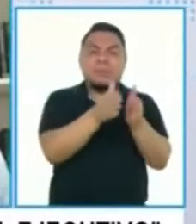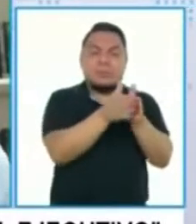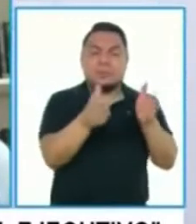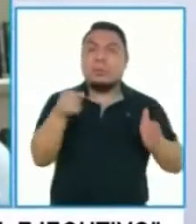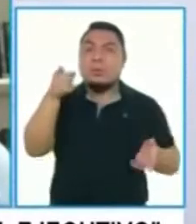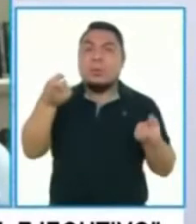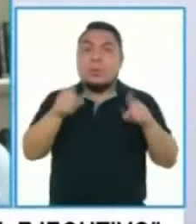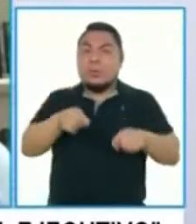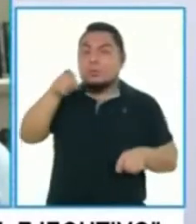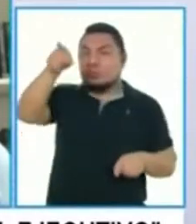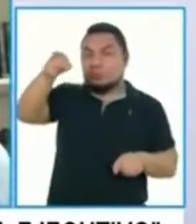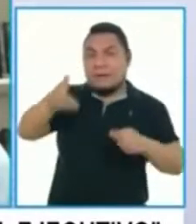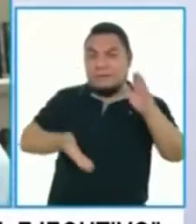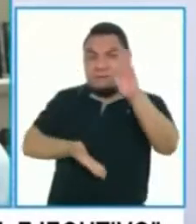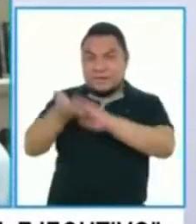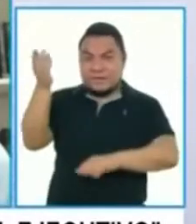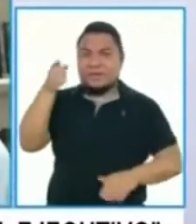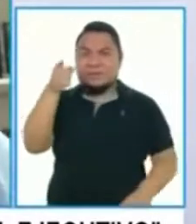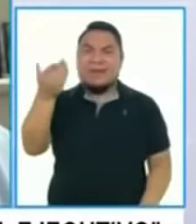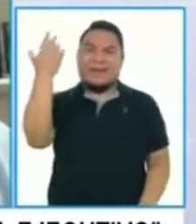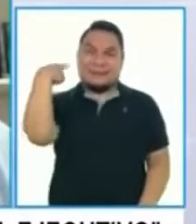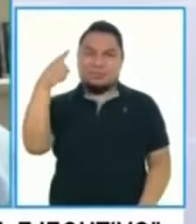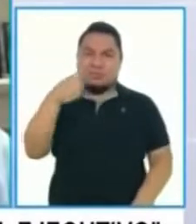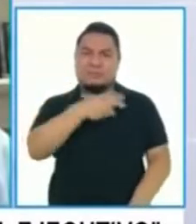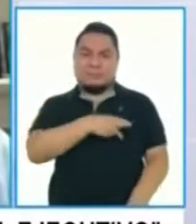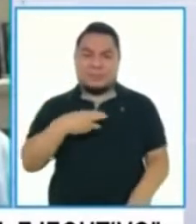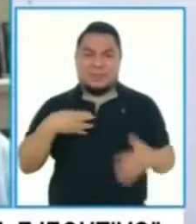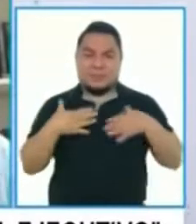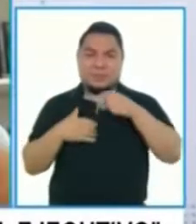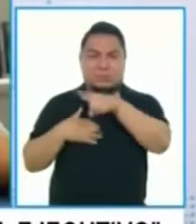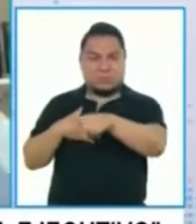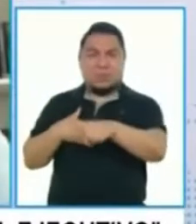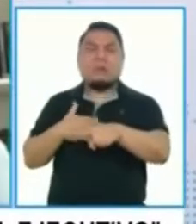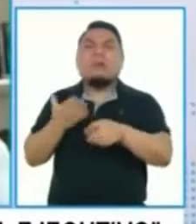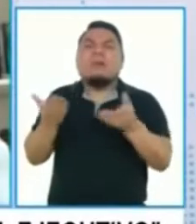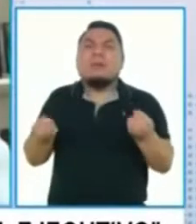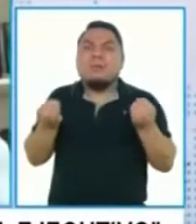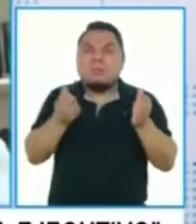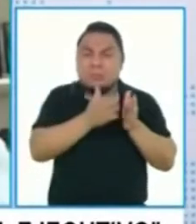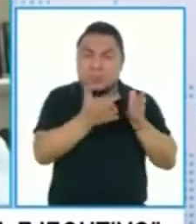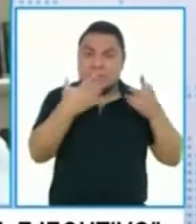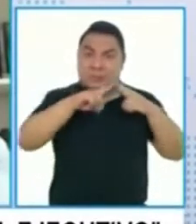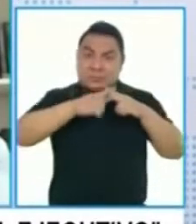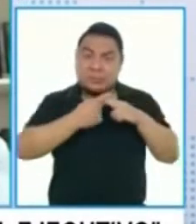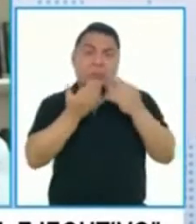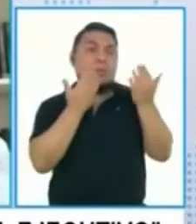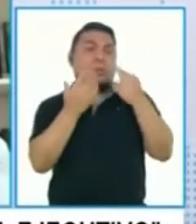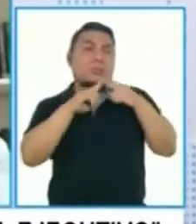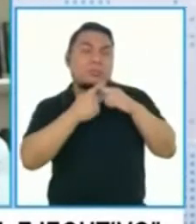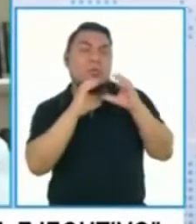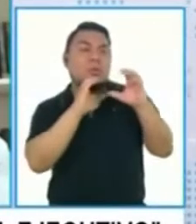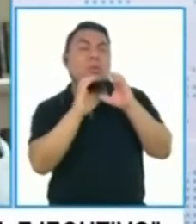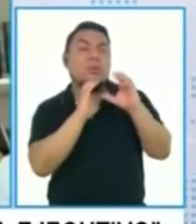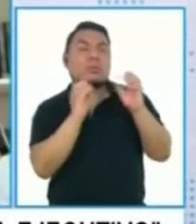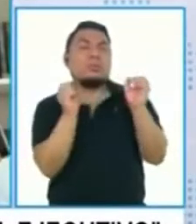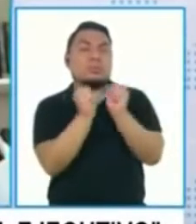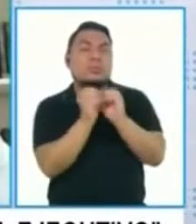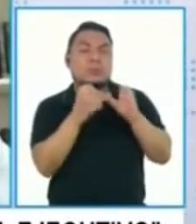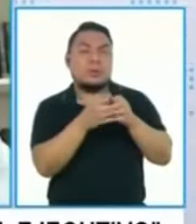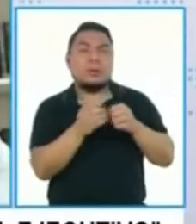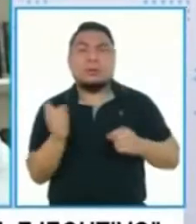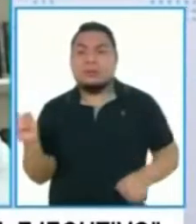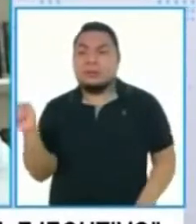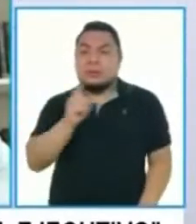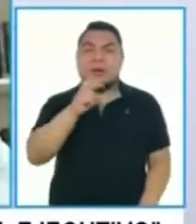sale, cuando usted sale de la cartera de salud, ¿cómo estaba? ¿Ya se habían empezado ya las negociaciones? ¿Ingresa Pilar